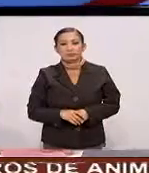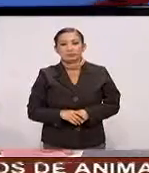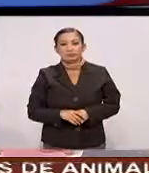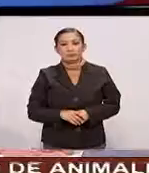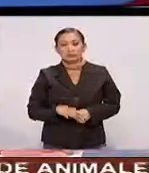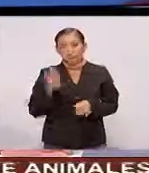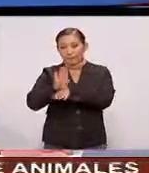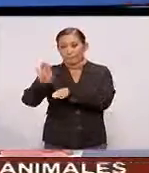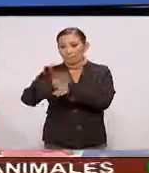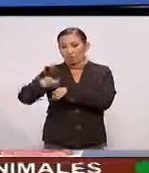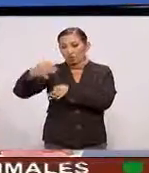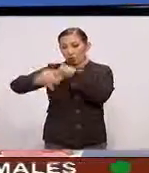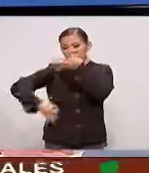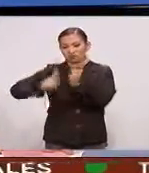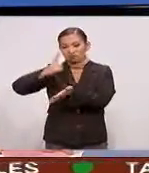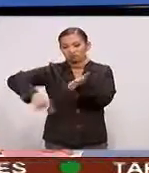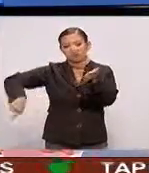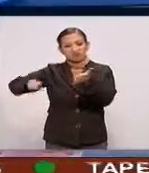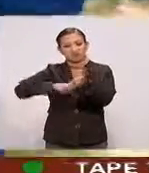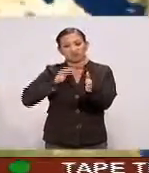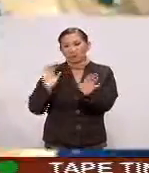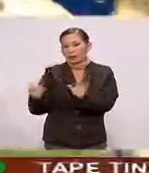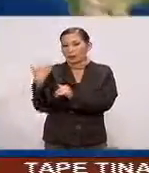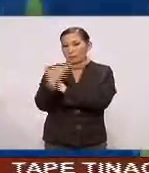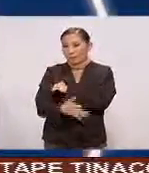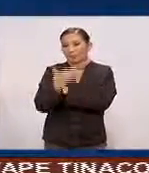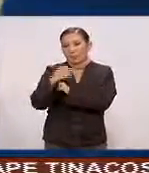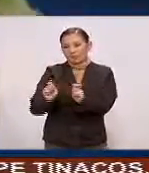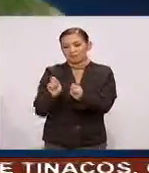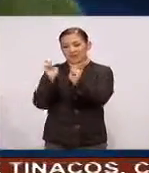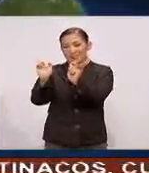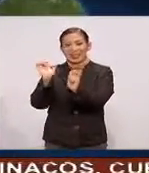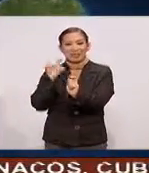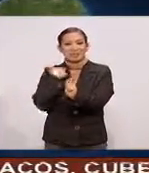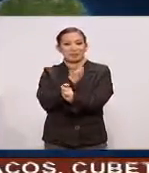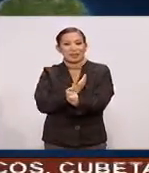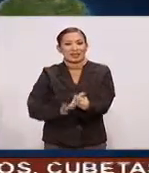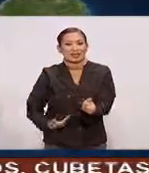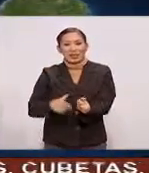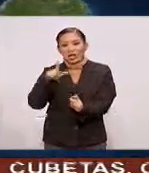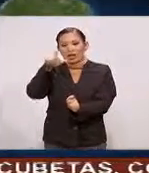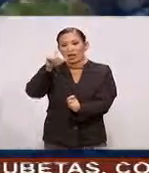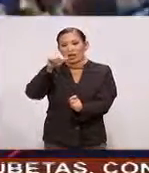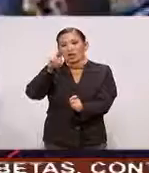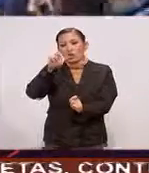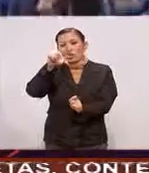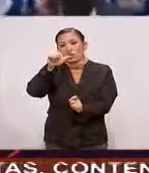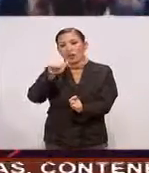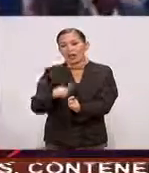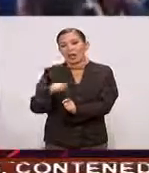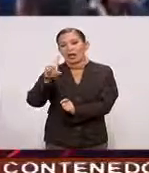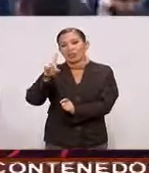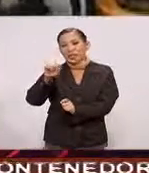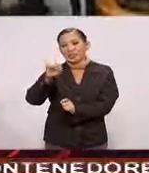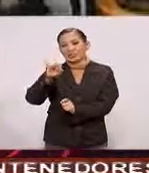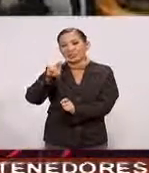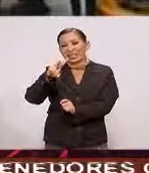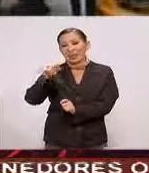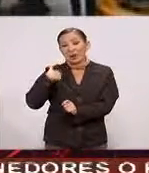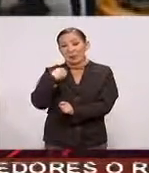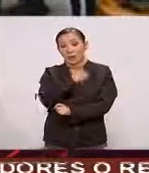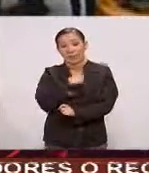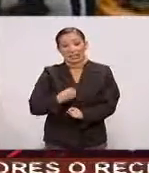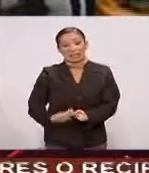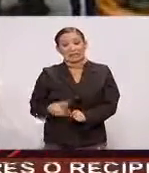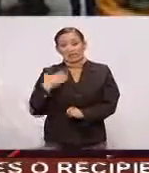En Brasil Un juez suspendió De forma cautelar El nombramiento Del expresidente Luis Ignacio Luis Ignacio Lula Da Silva Como